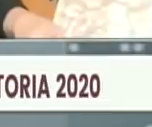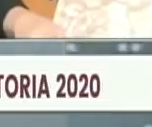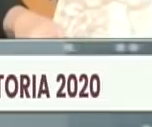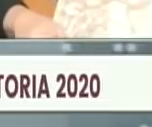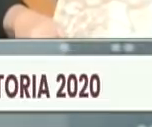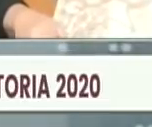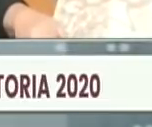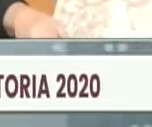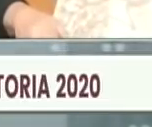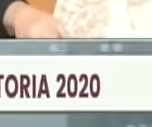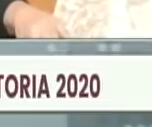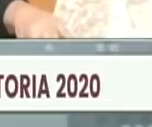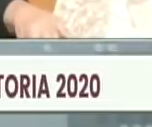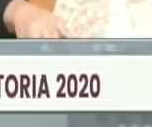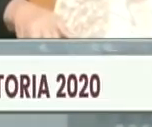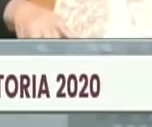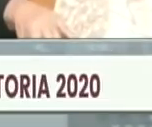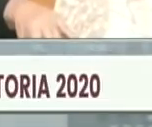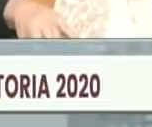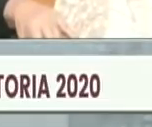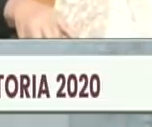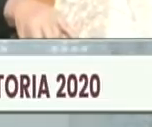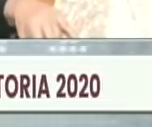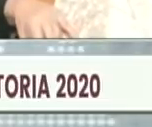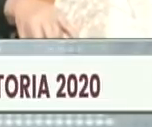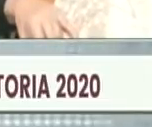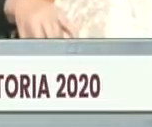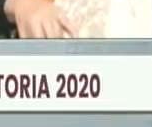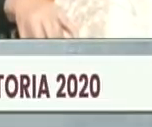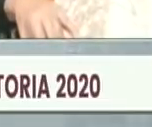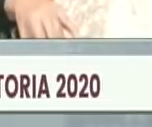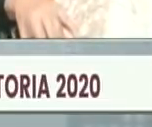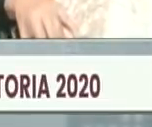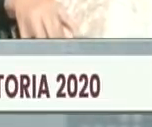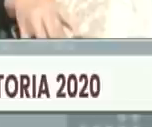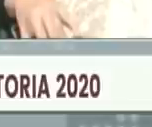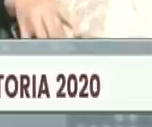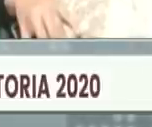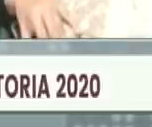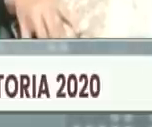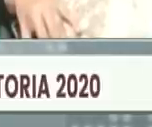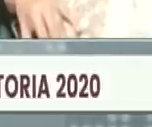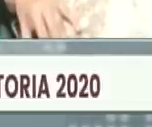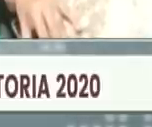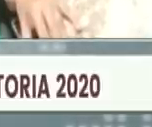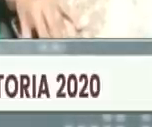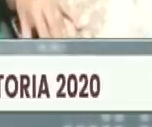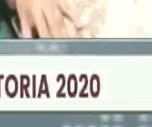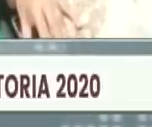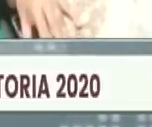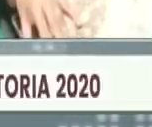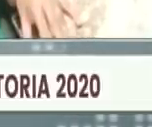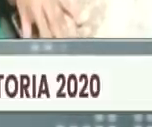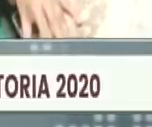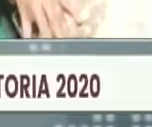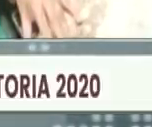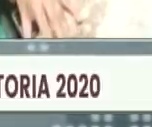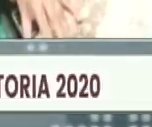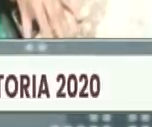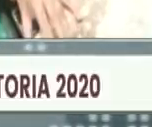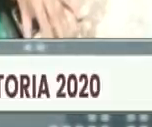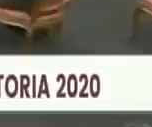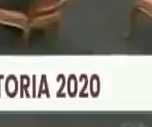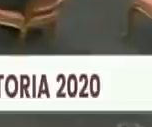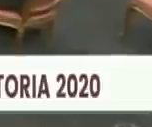gran estado de los Andes entre 1898 y 1899 entre otras importantes obras nacional de historia al